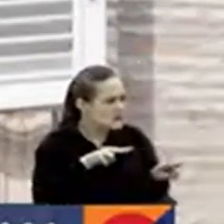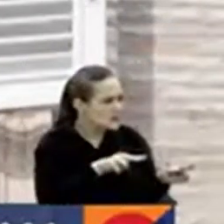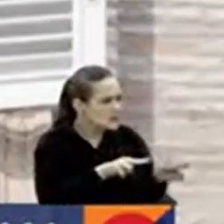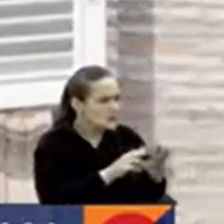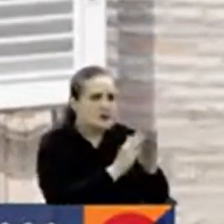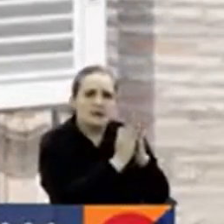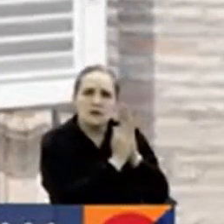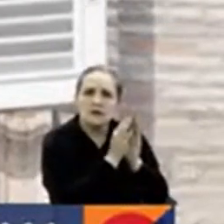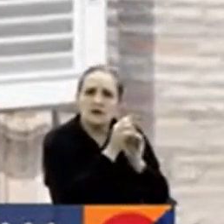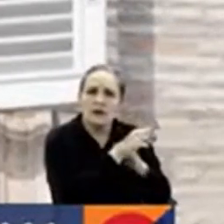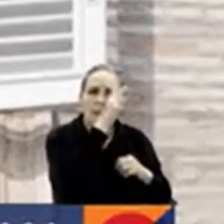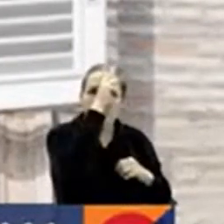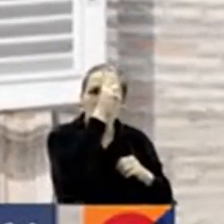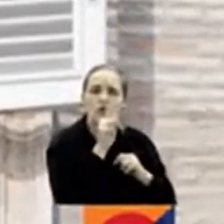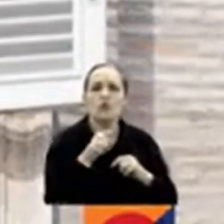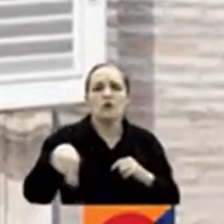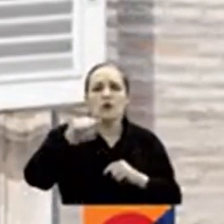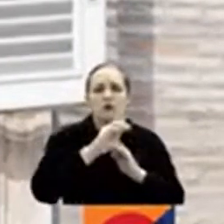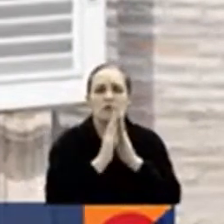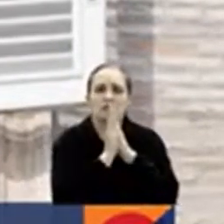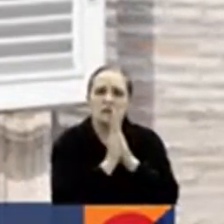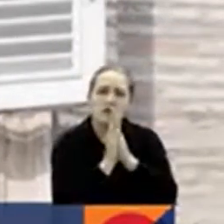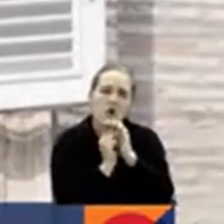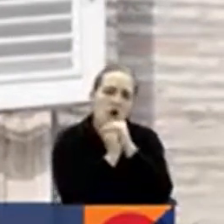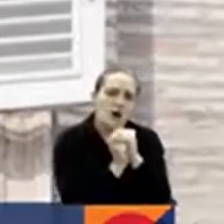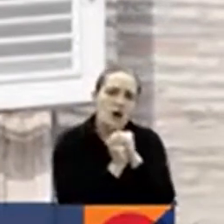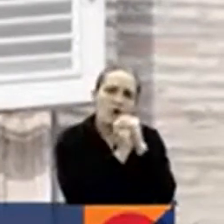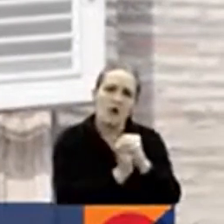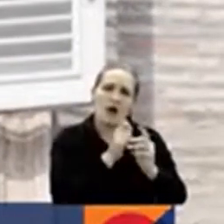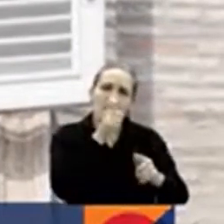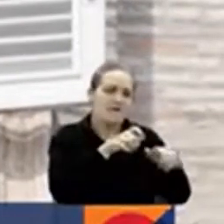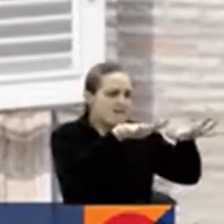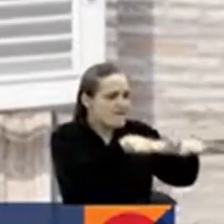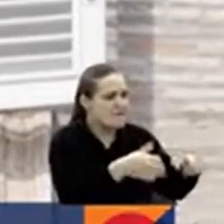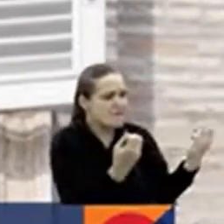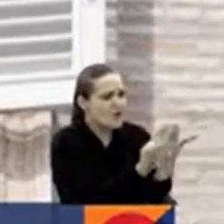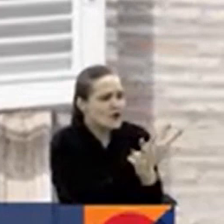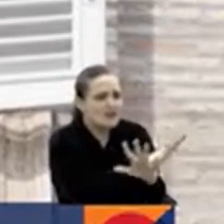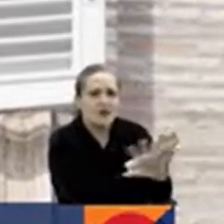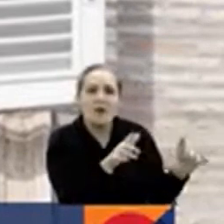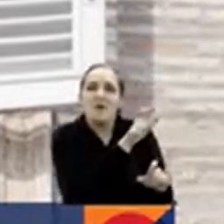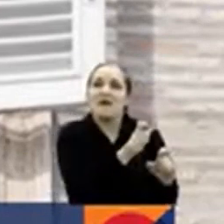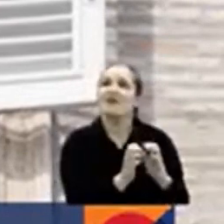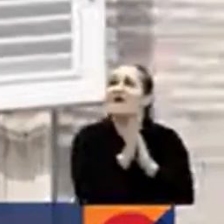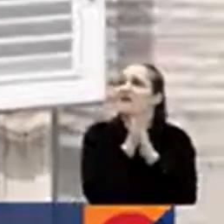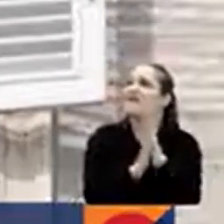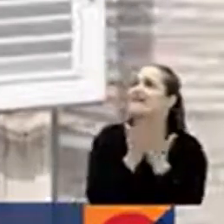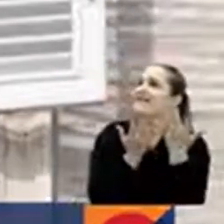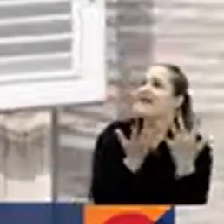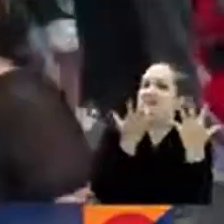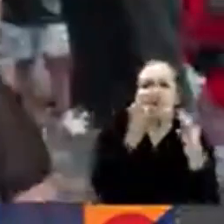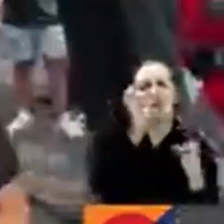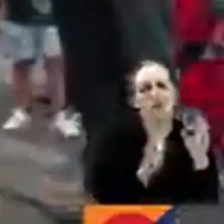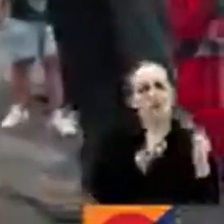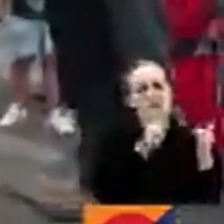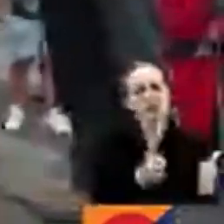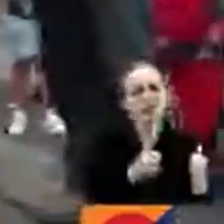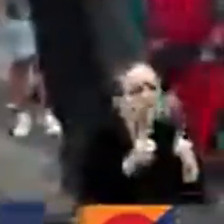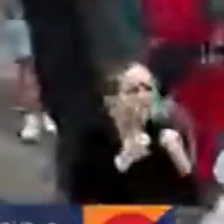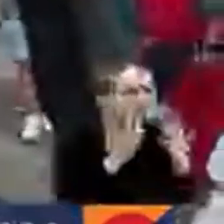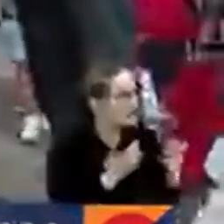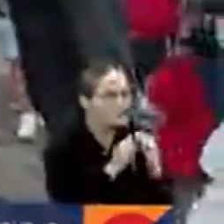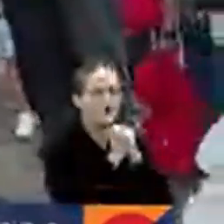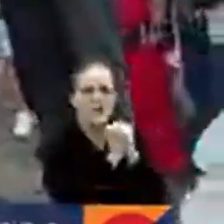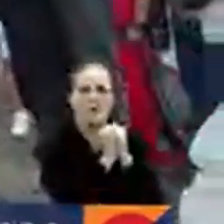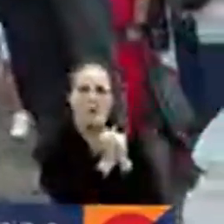orar por el cese de los hechos de violencia en el Perú. La violencia apague la esperanza de una solución justa a los problemas. El rechazo